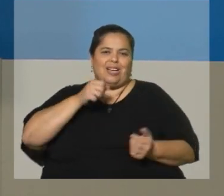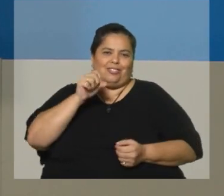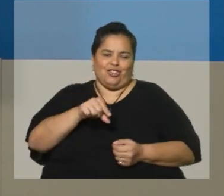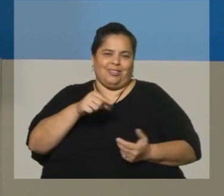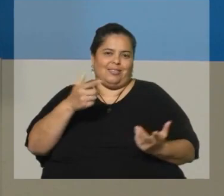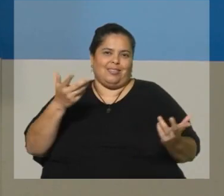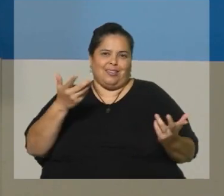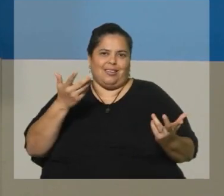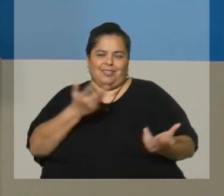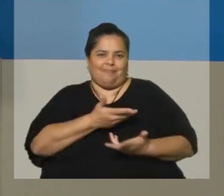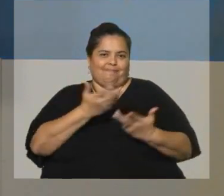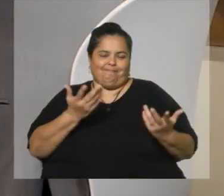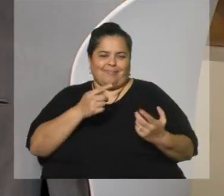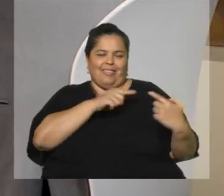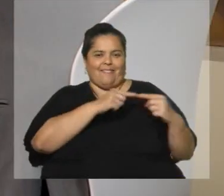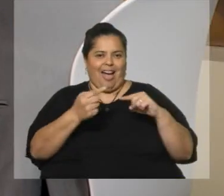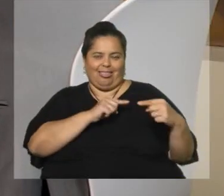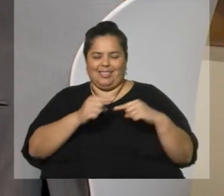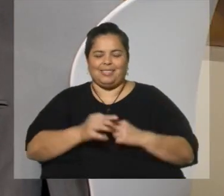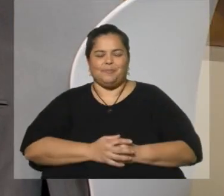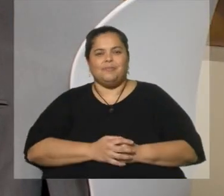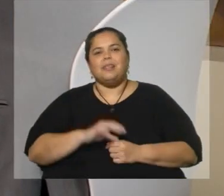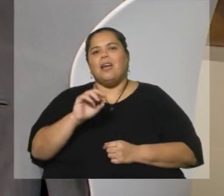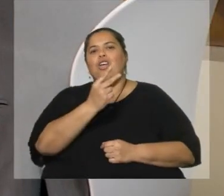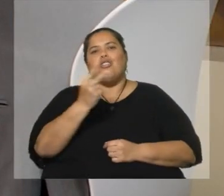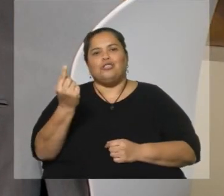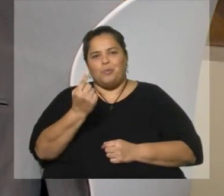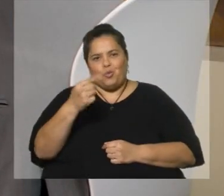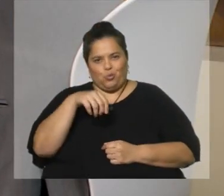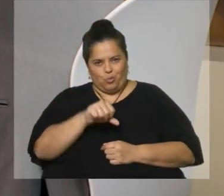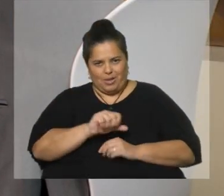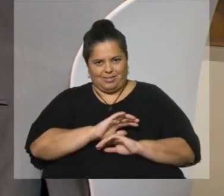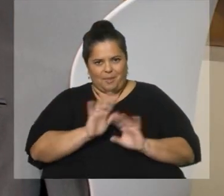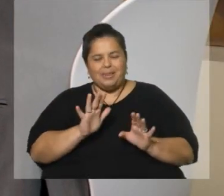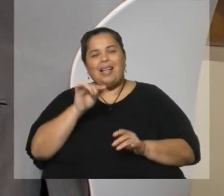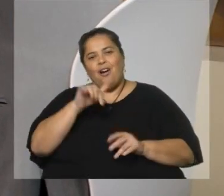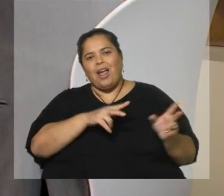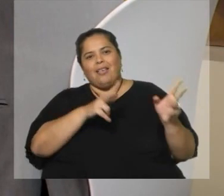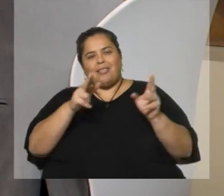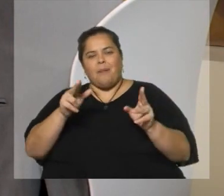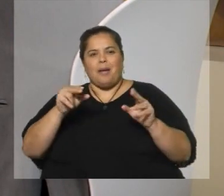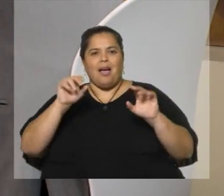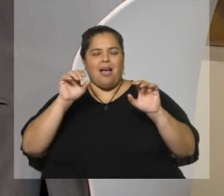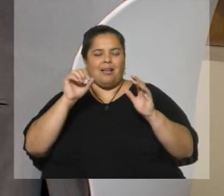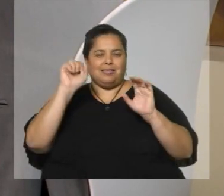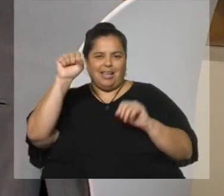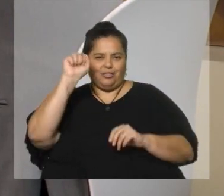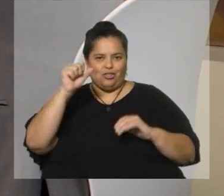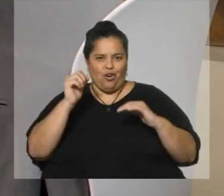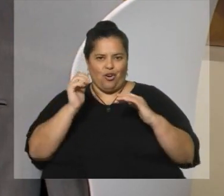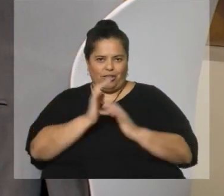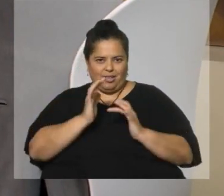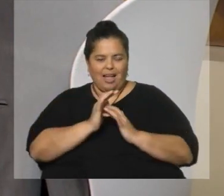debates. Me quedan dos minutitos nada más. Ahora estamos en la etapa del censo digital. El 17 de mayo